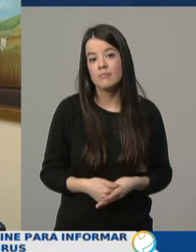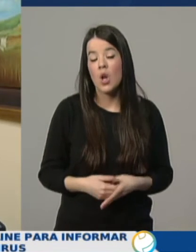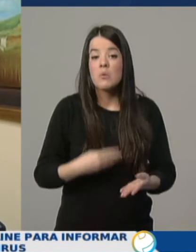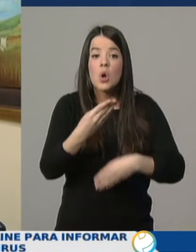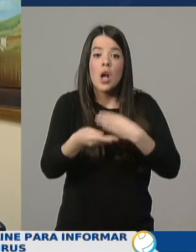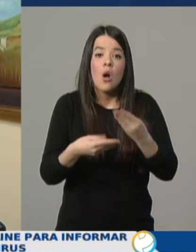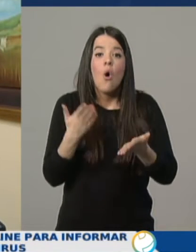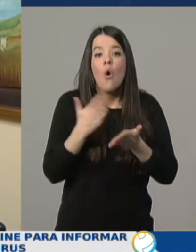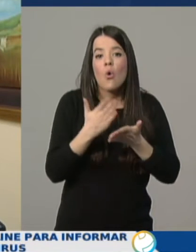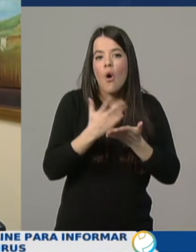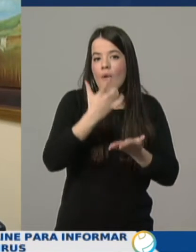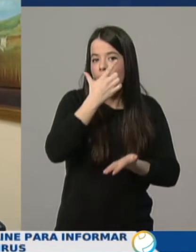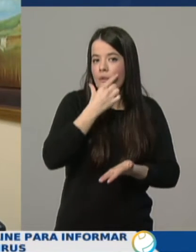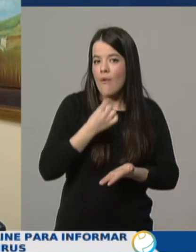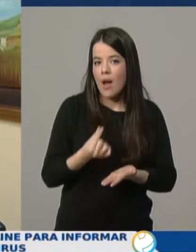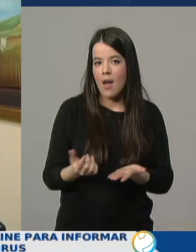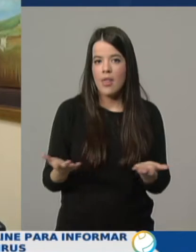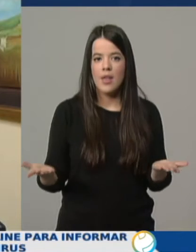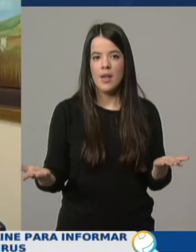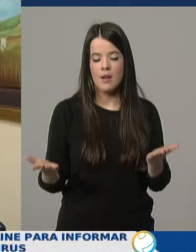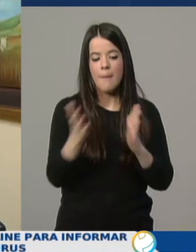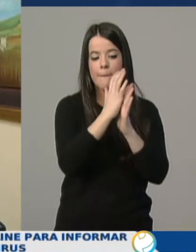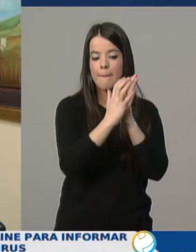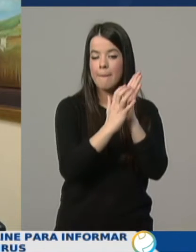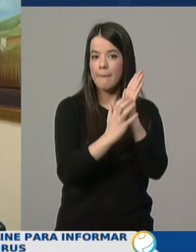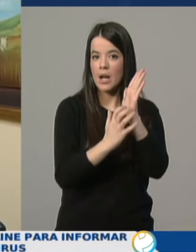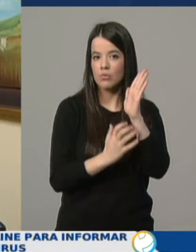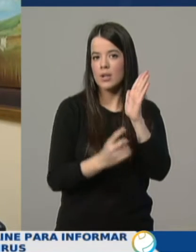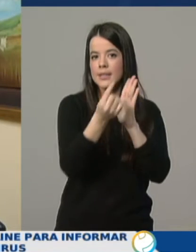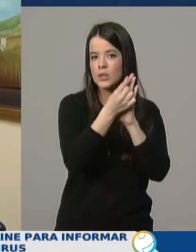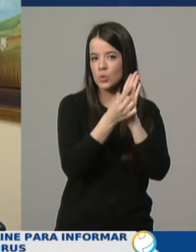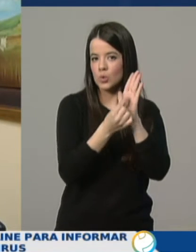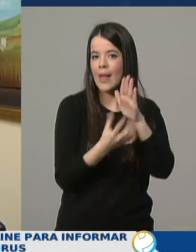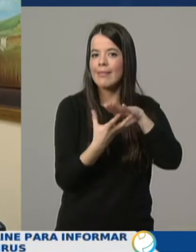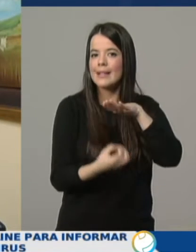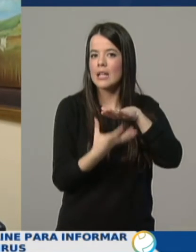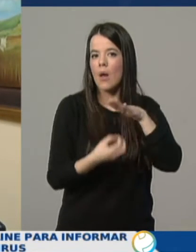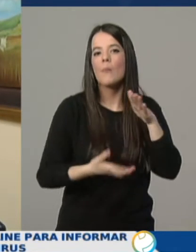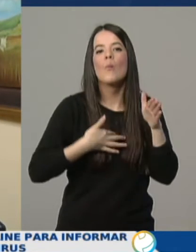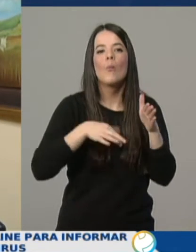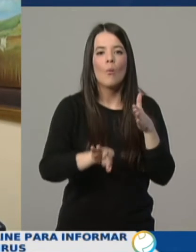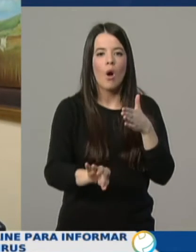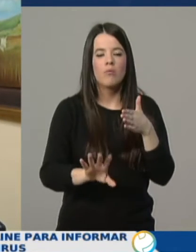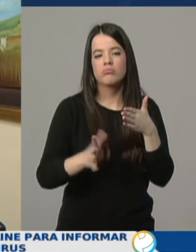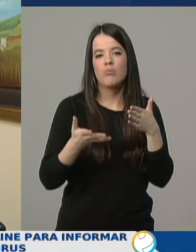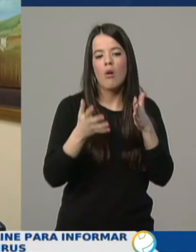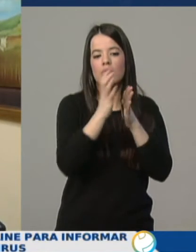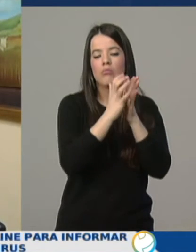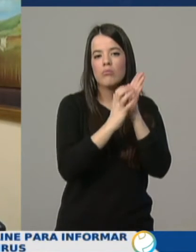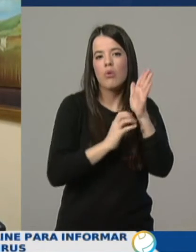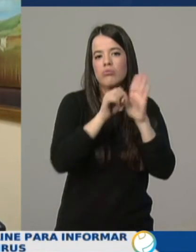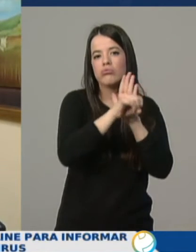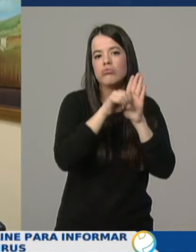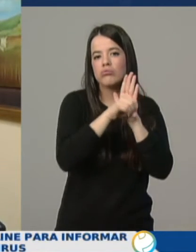sencillo. Mira, hay un manual que se lo pueden descargar. No es muy intensivo, son 19